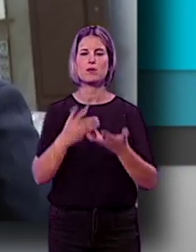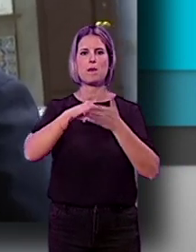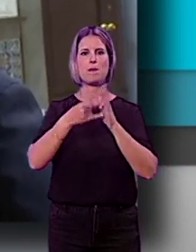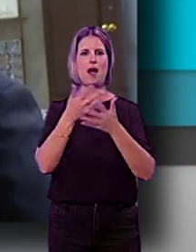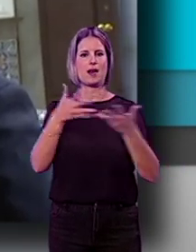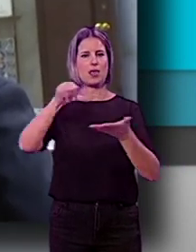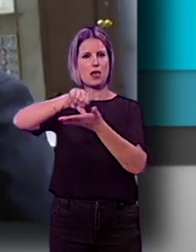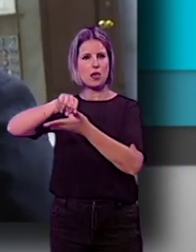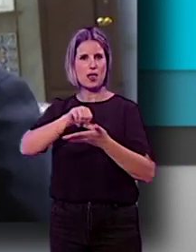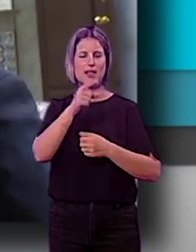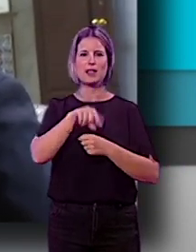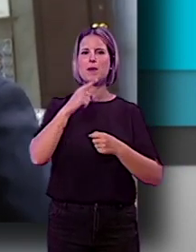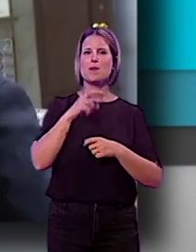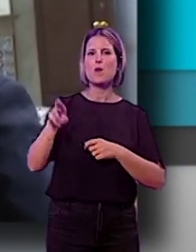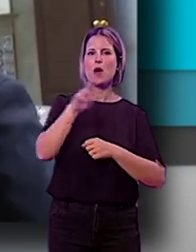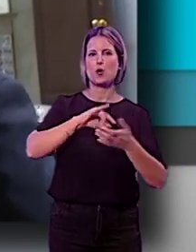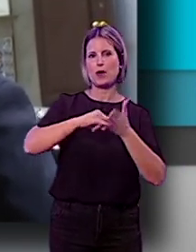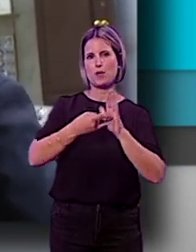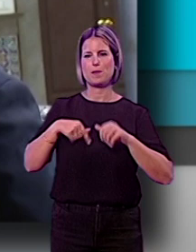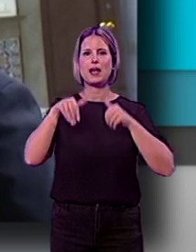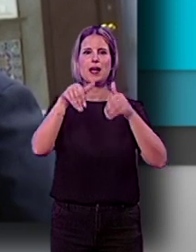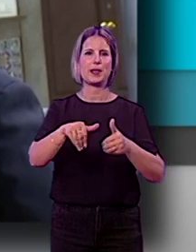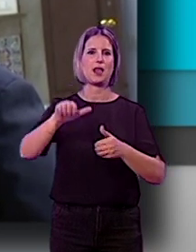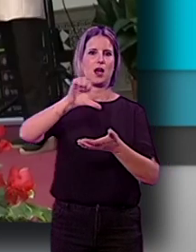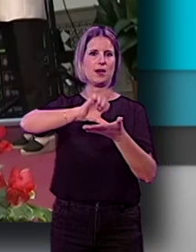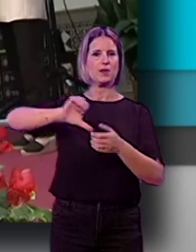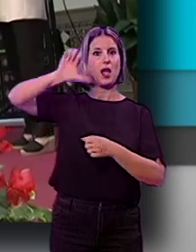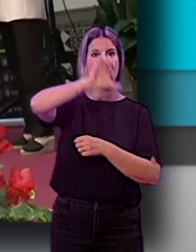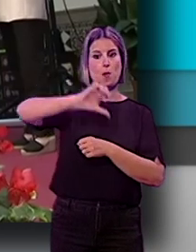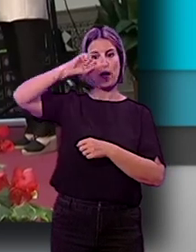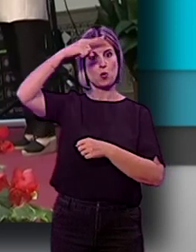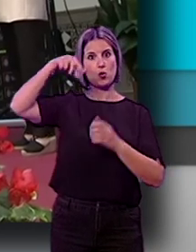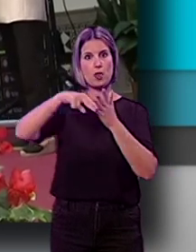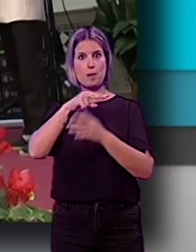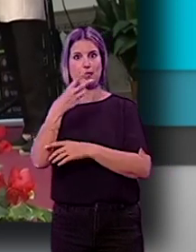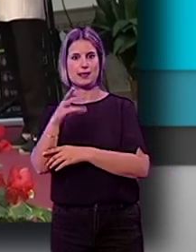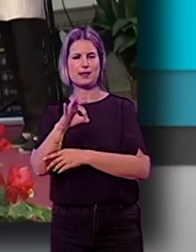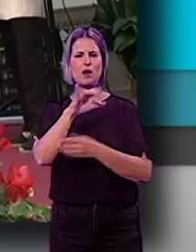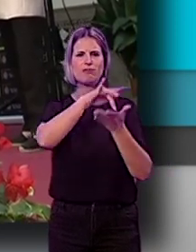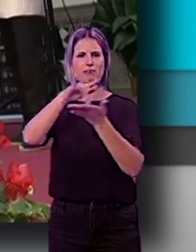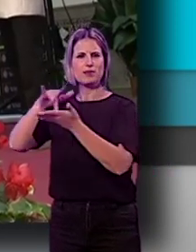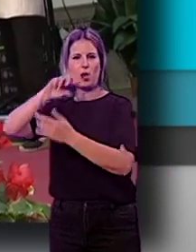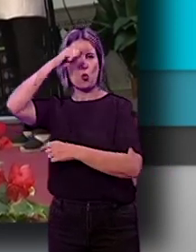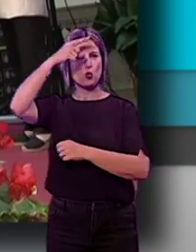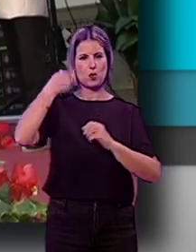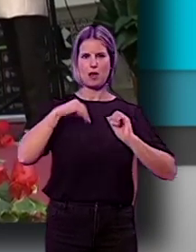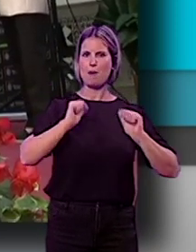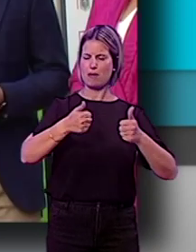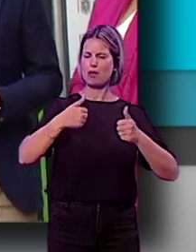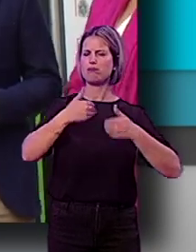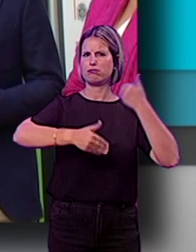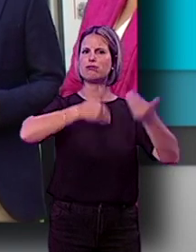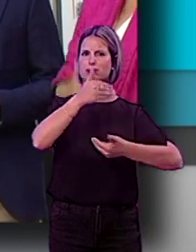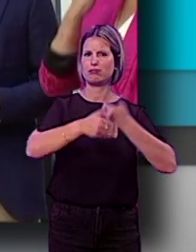Grandes Ciudades, la recuperación de proyectos para la capitalidad cultural europea en 2030 y distintas citas culturales que ya se comienzan a vislumbrar,